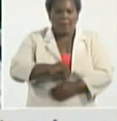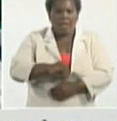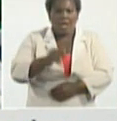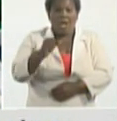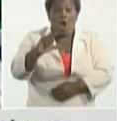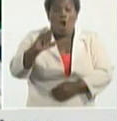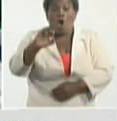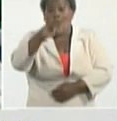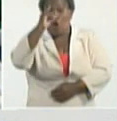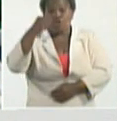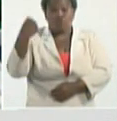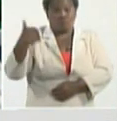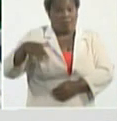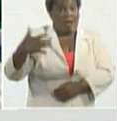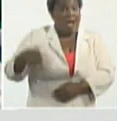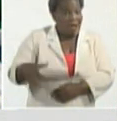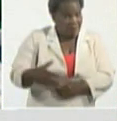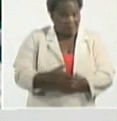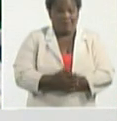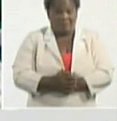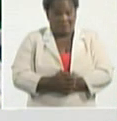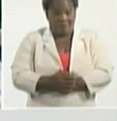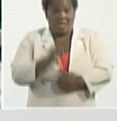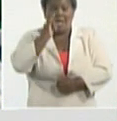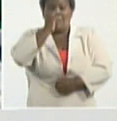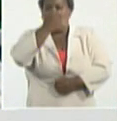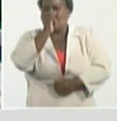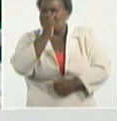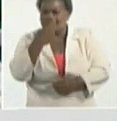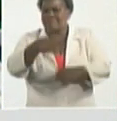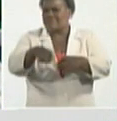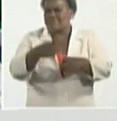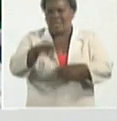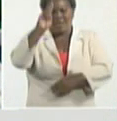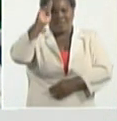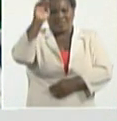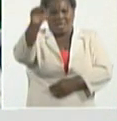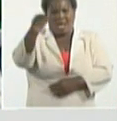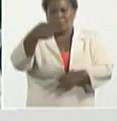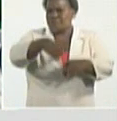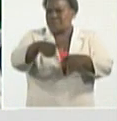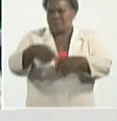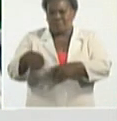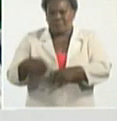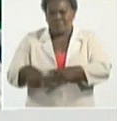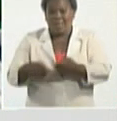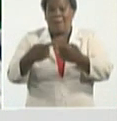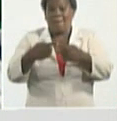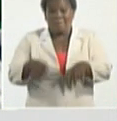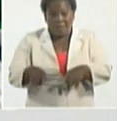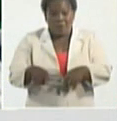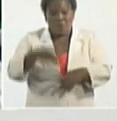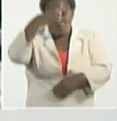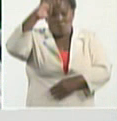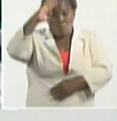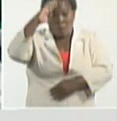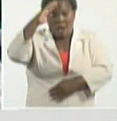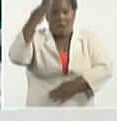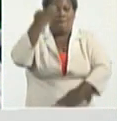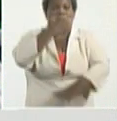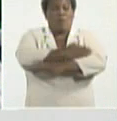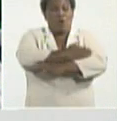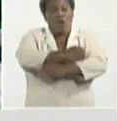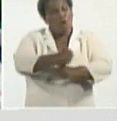que en lo más mínimo se ha estatimado pero en un país cada vez más bloqueado y con